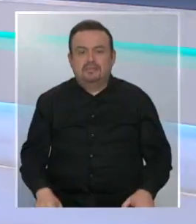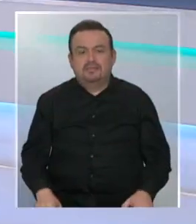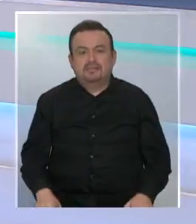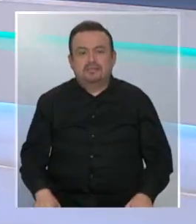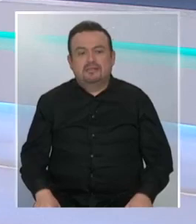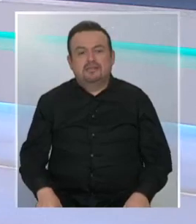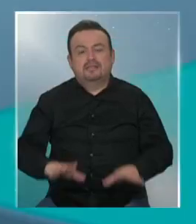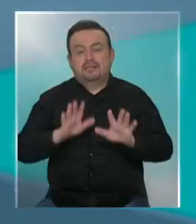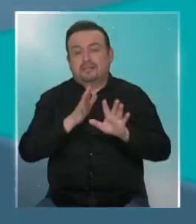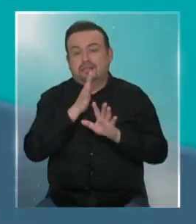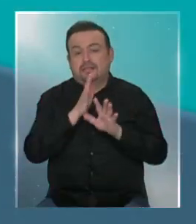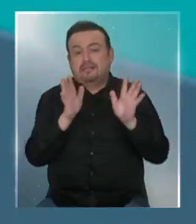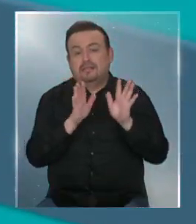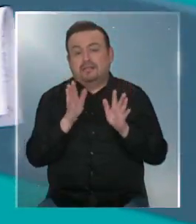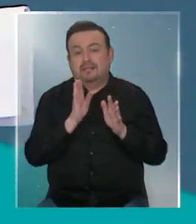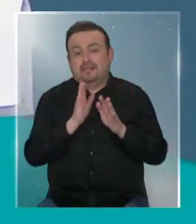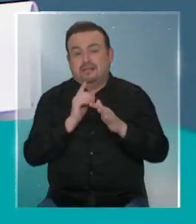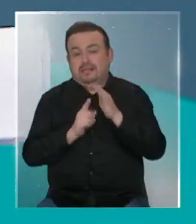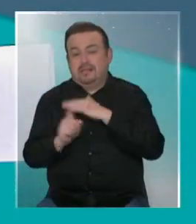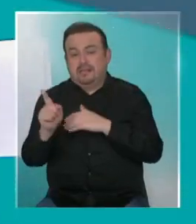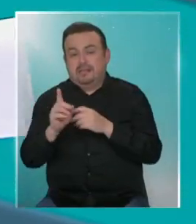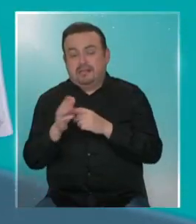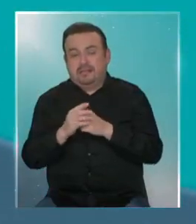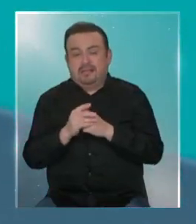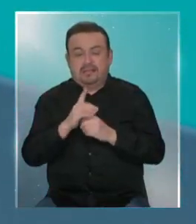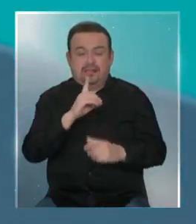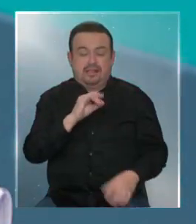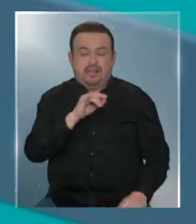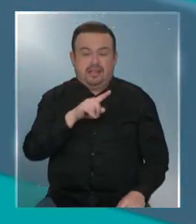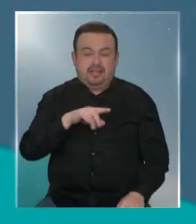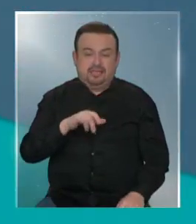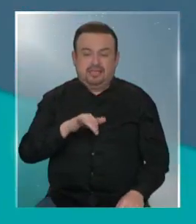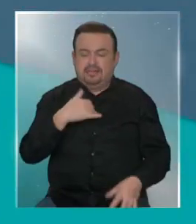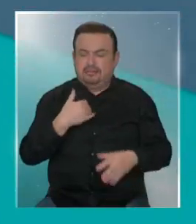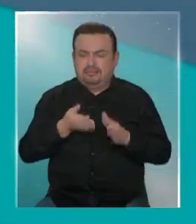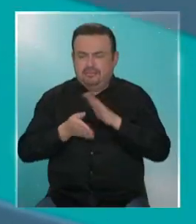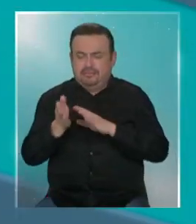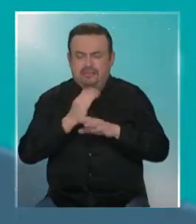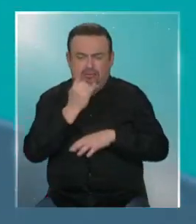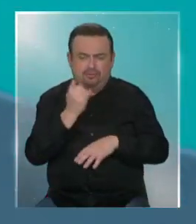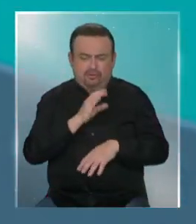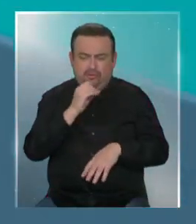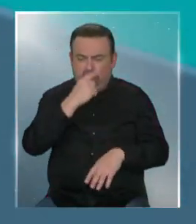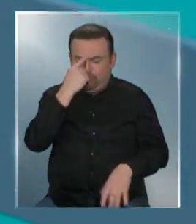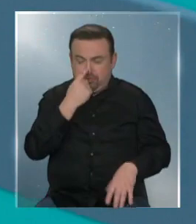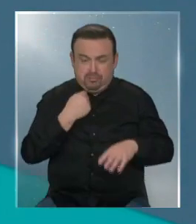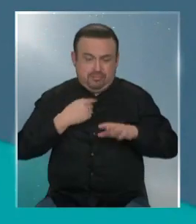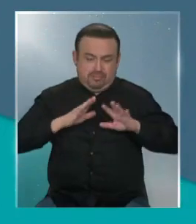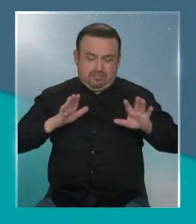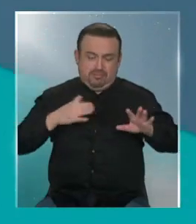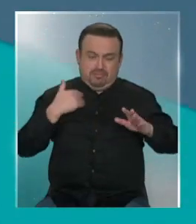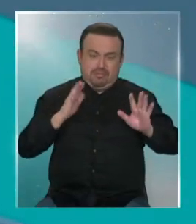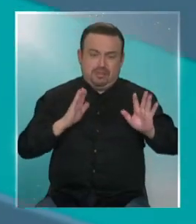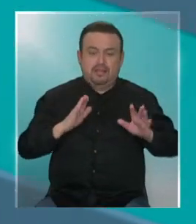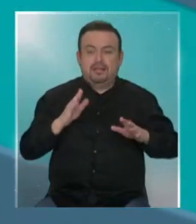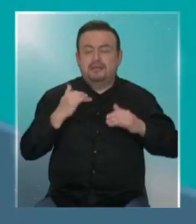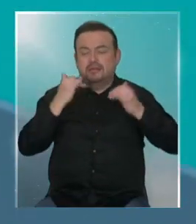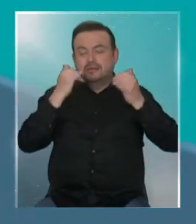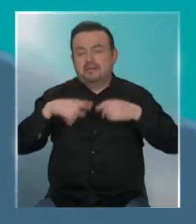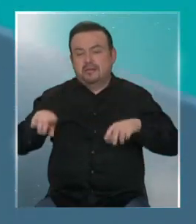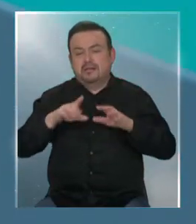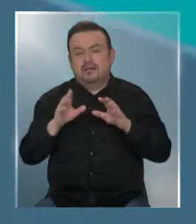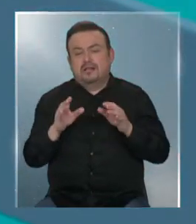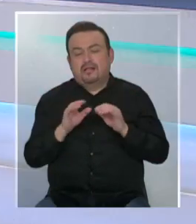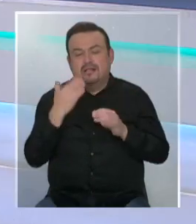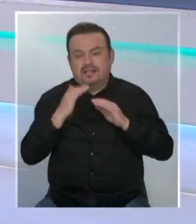Claro, no sé, yo no se me iría a meter ni a Disney, ni a los parques temáticos, ni a los zoológicos, ni a los museos, pero bueno, por último, para entretener de